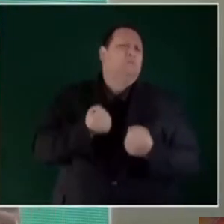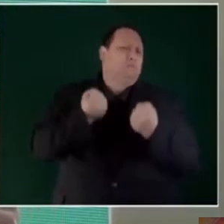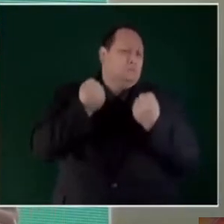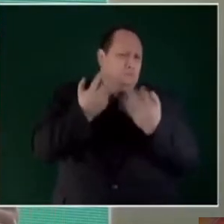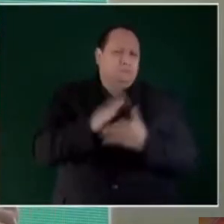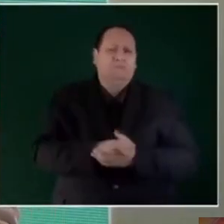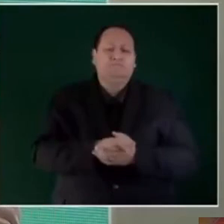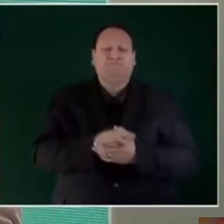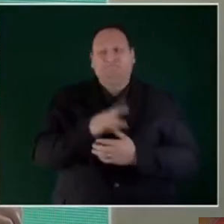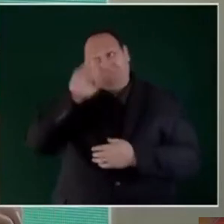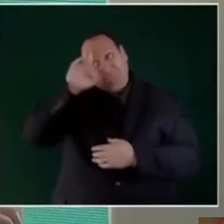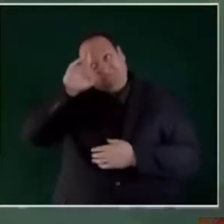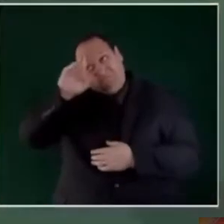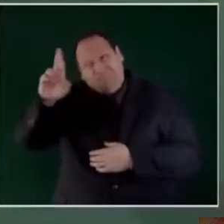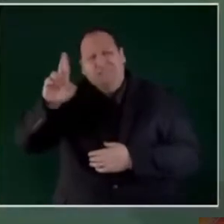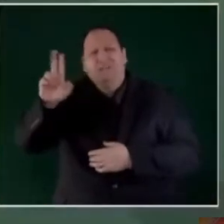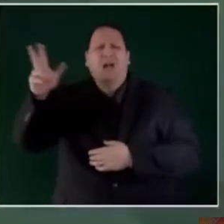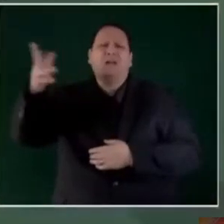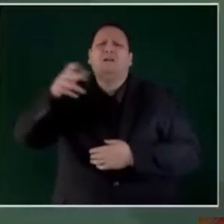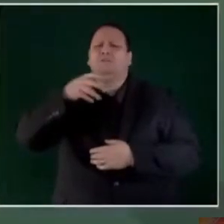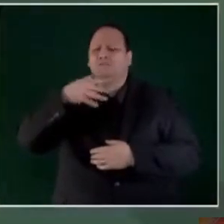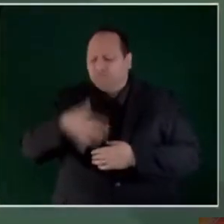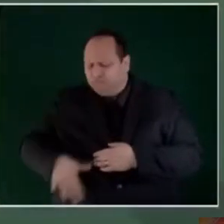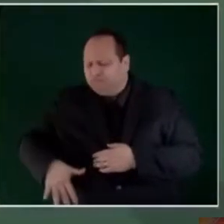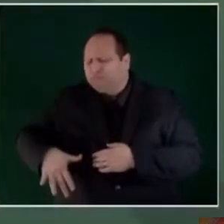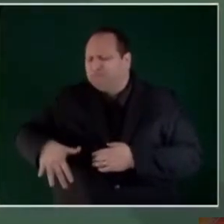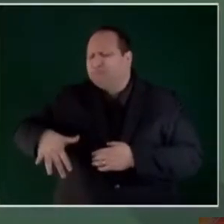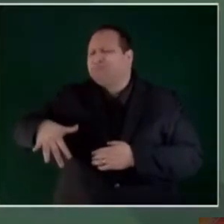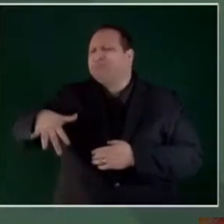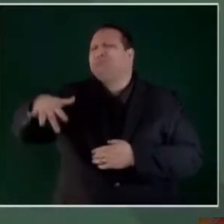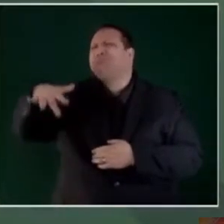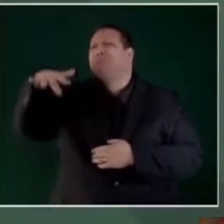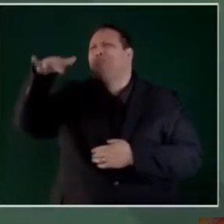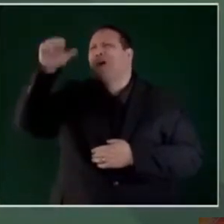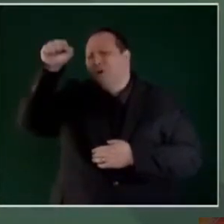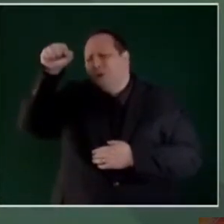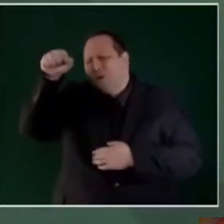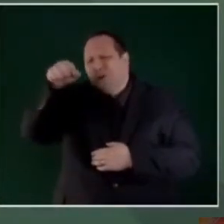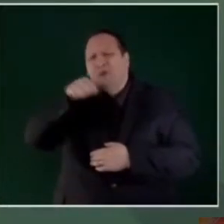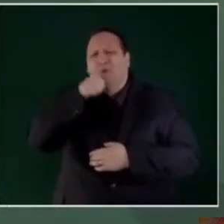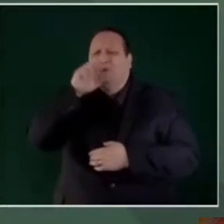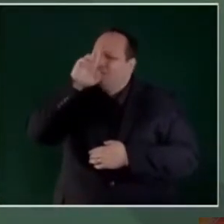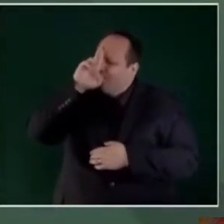un reconocimiento, una recompensa a los adultos mayores,